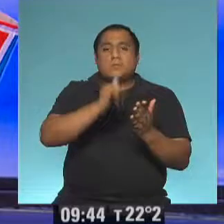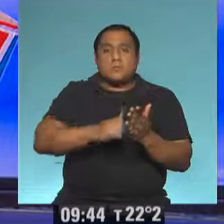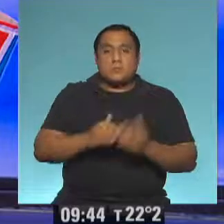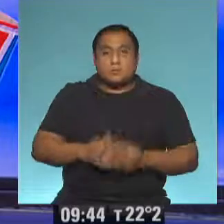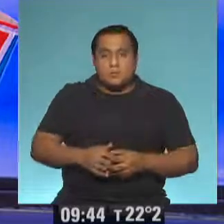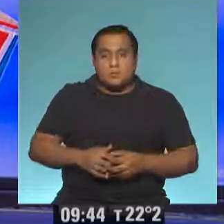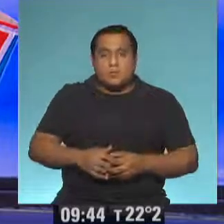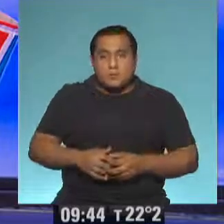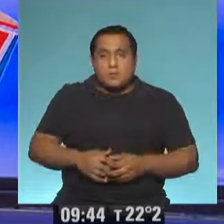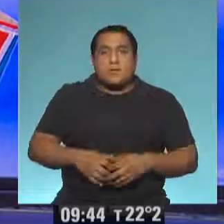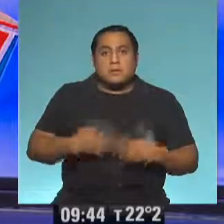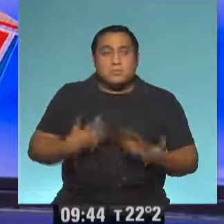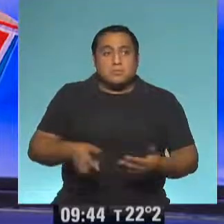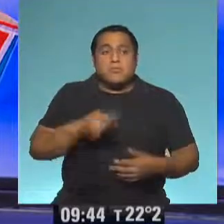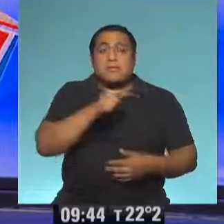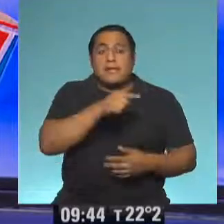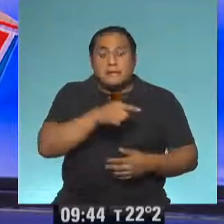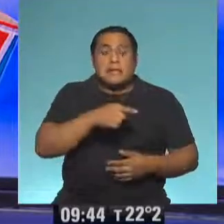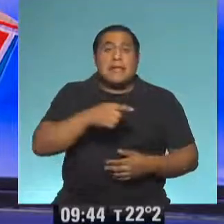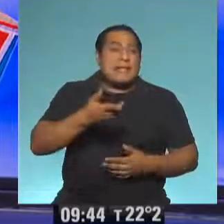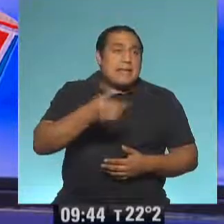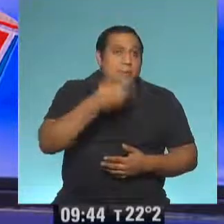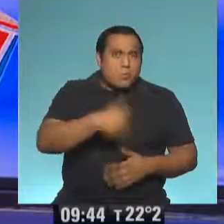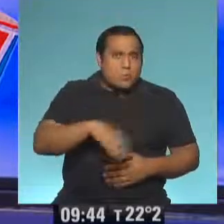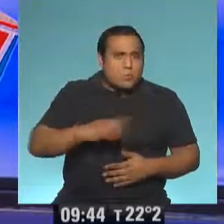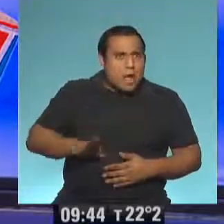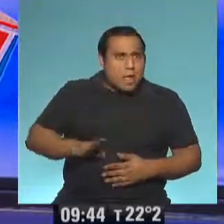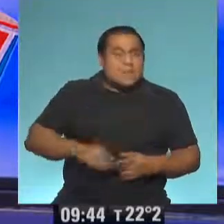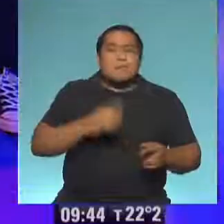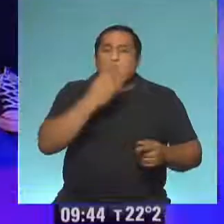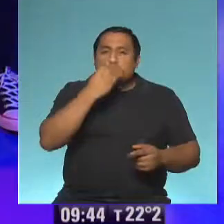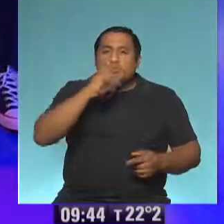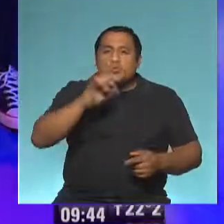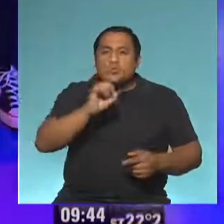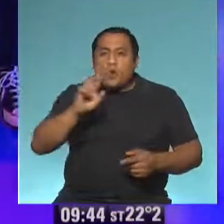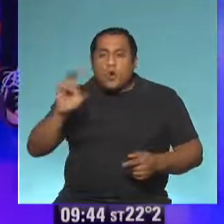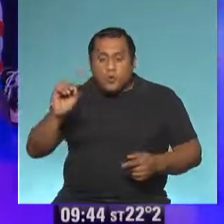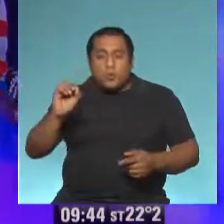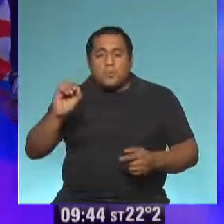petito tiene el zorro. Es de Claudia Rueda y empieza así.